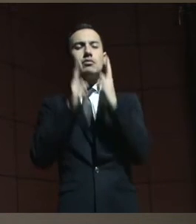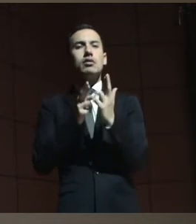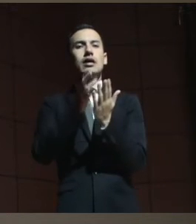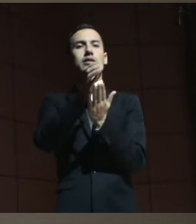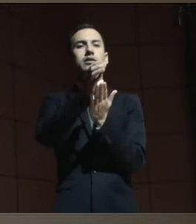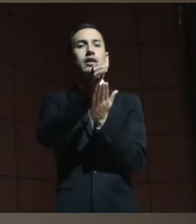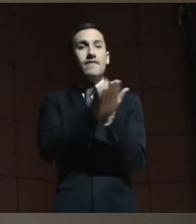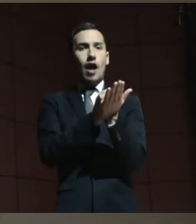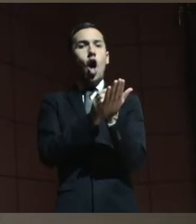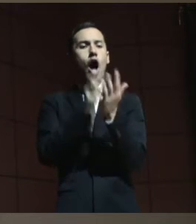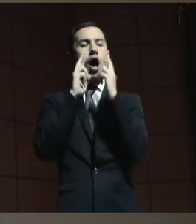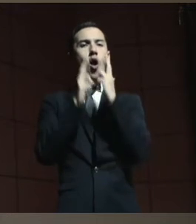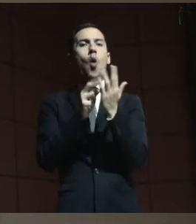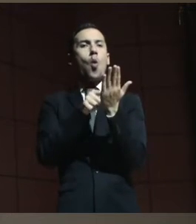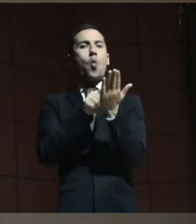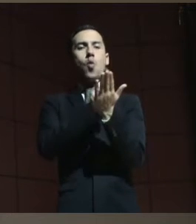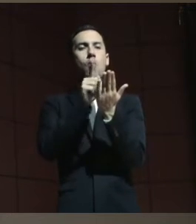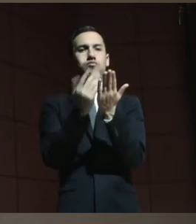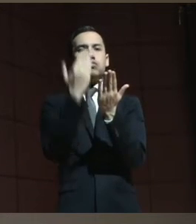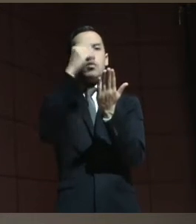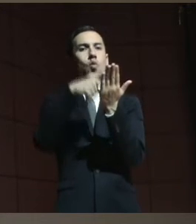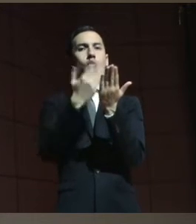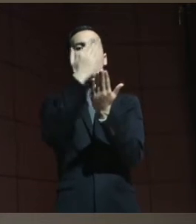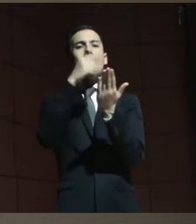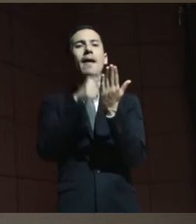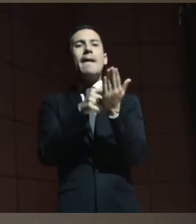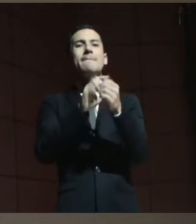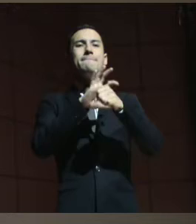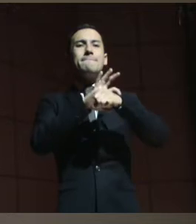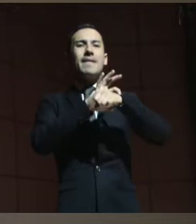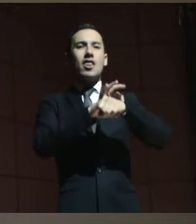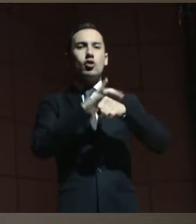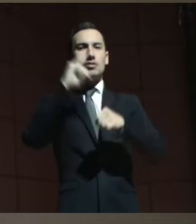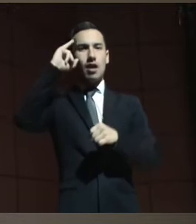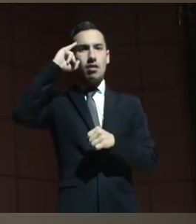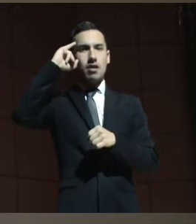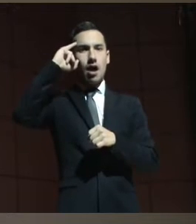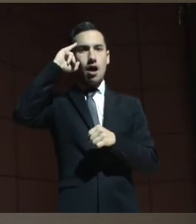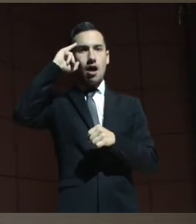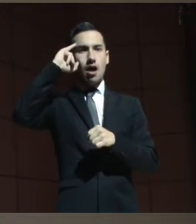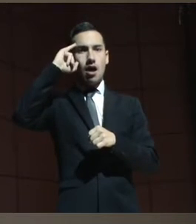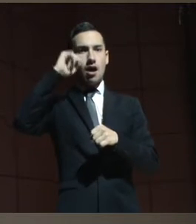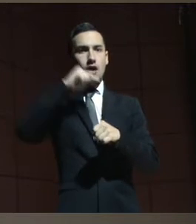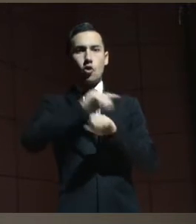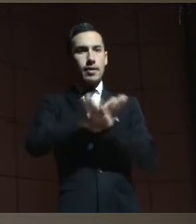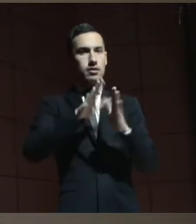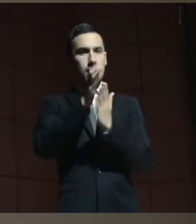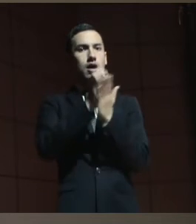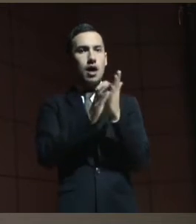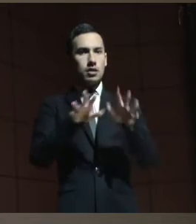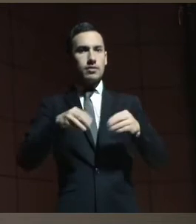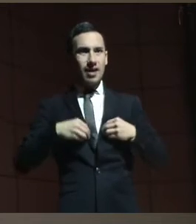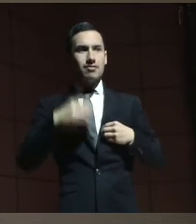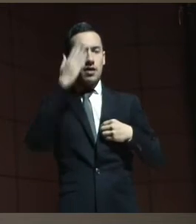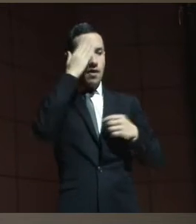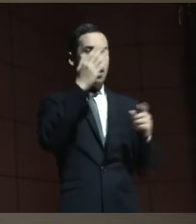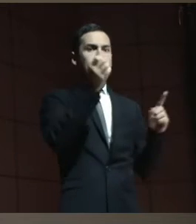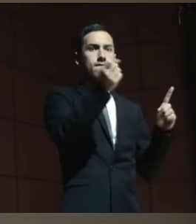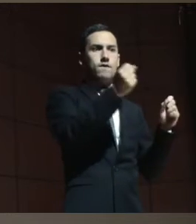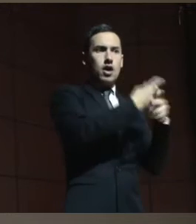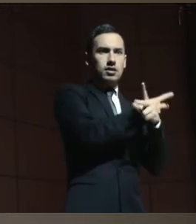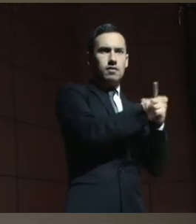médico psiquiatra. Por lo tanto, estaba todo absolutamente convalidado. Una denuncia de violencia familiar, un certificado médico,